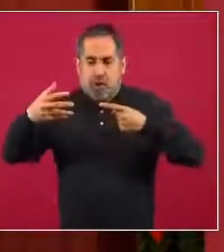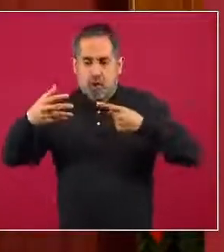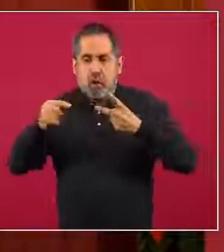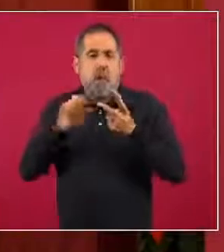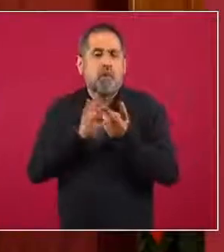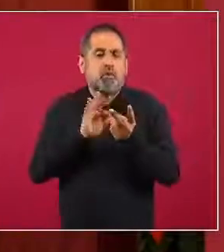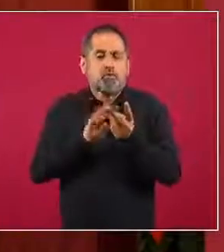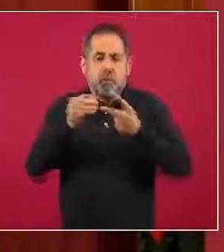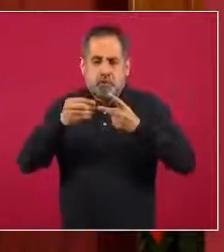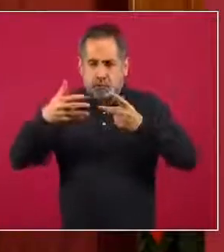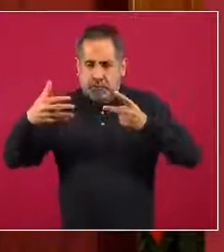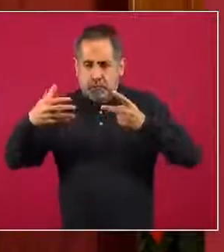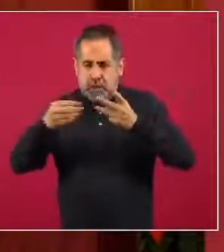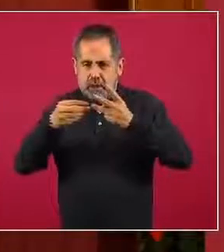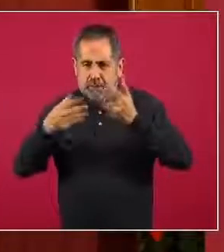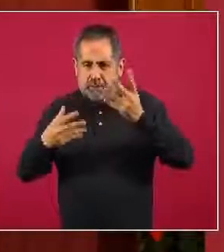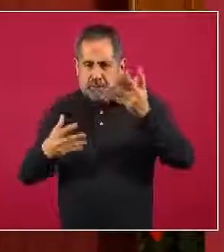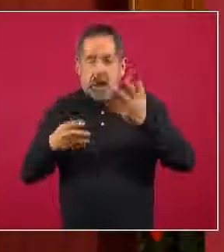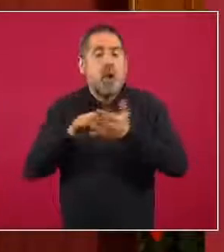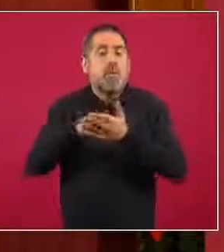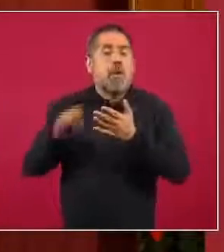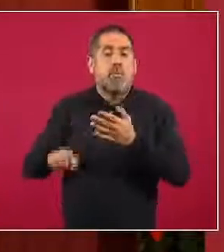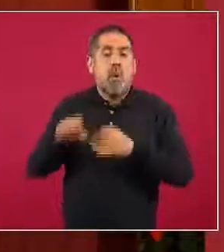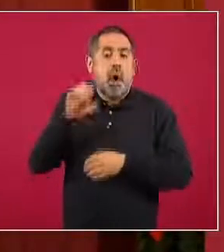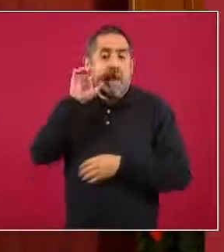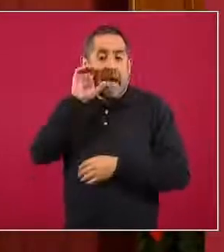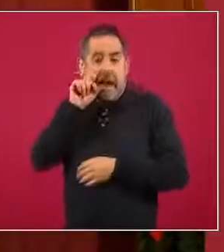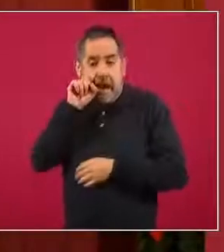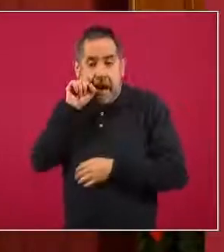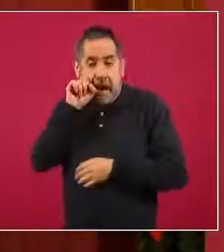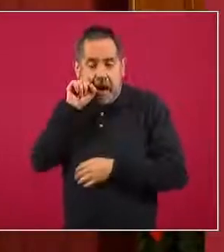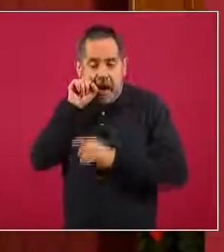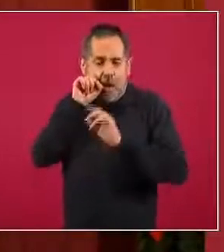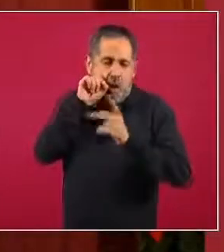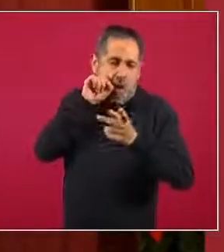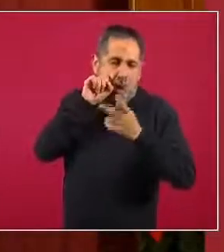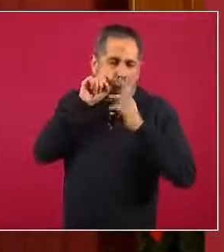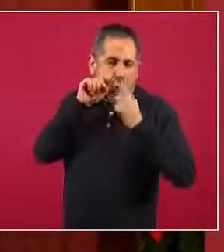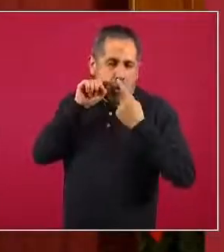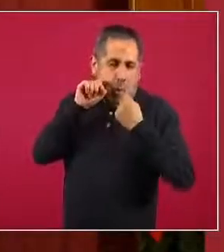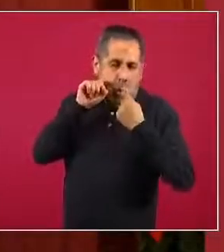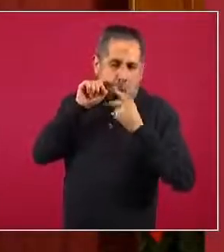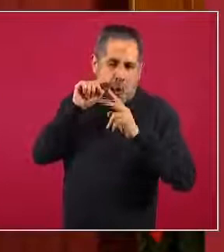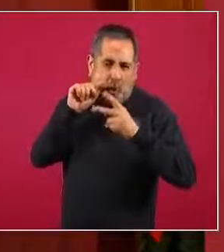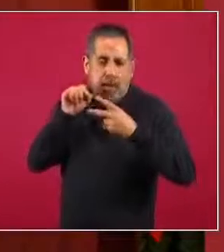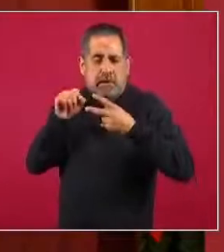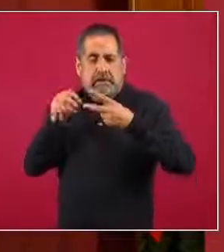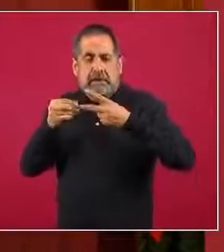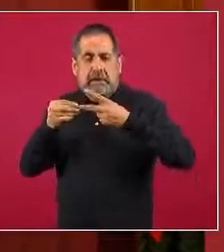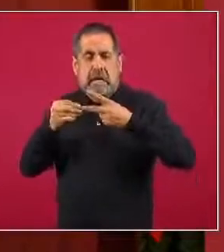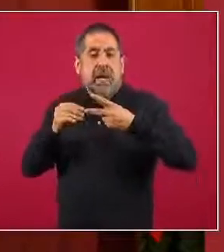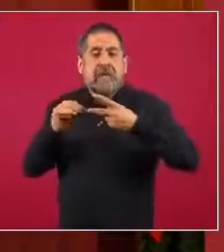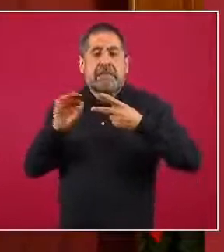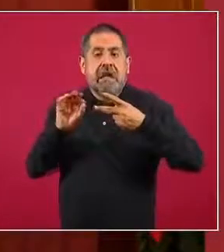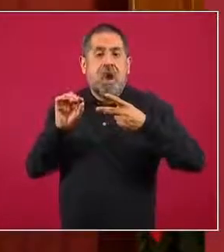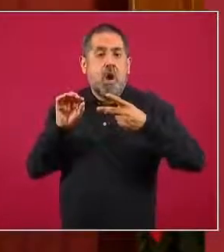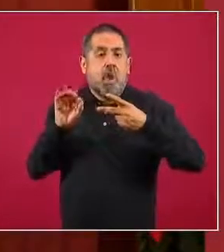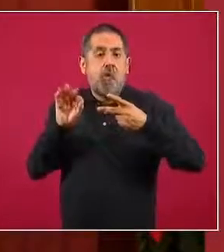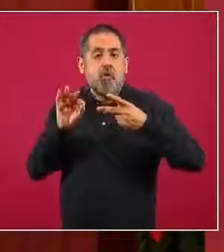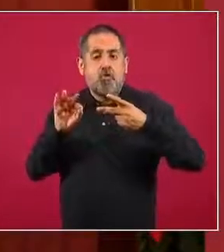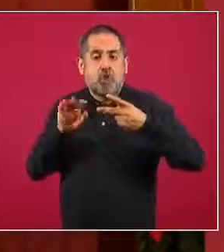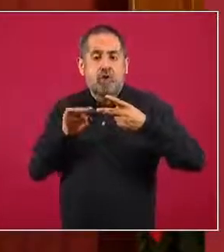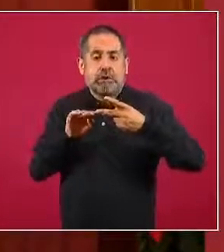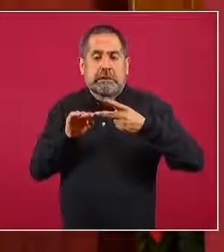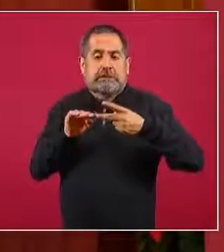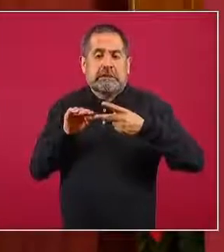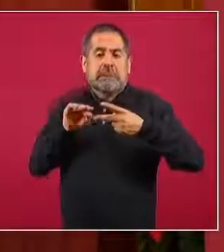las entidades que están en naranja o en rojo, más allá de que conserven ese color, pueden tener puntuaciones que en